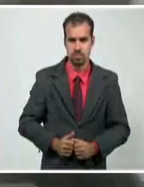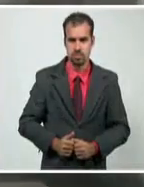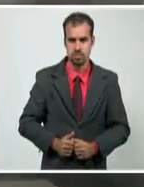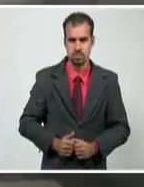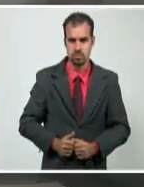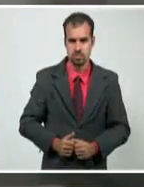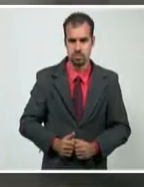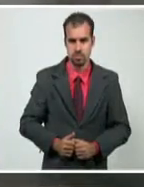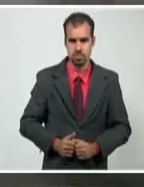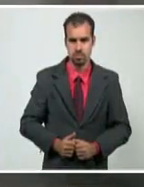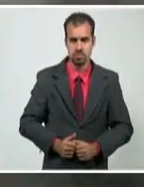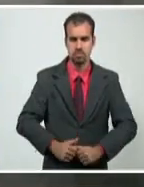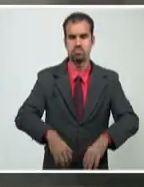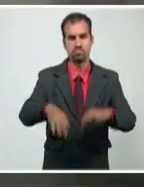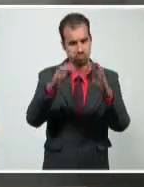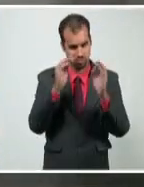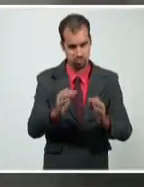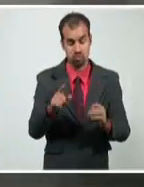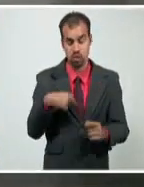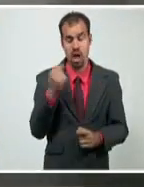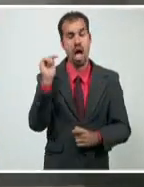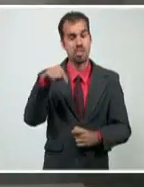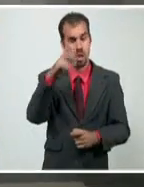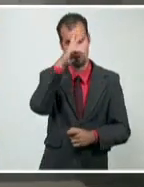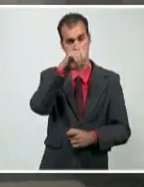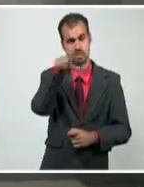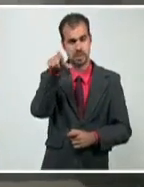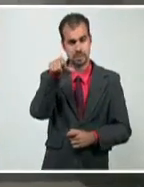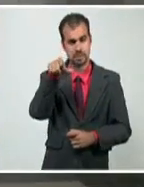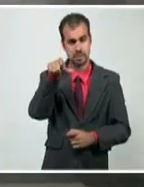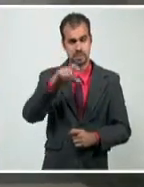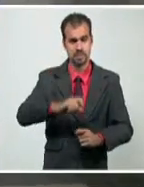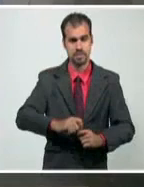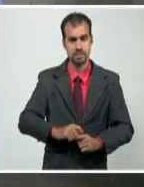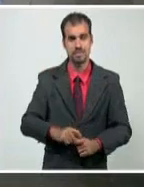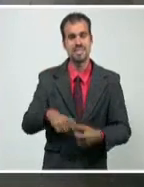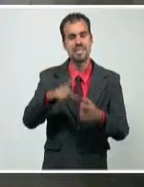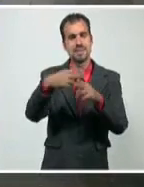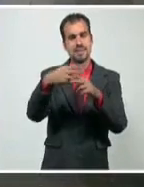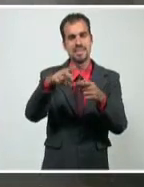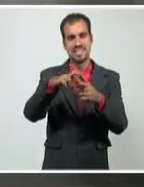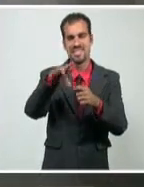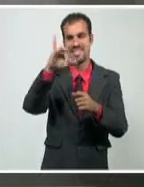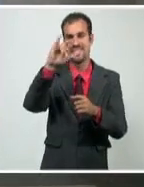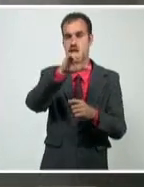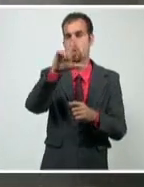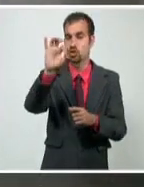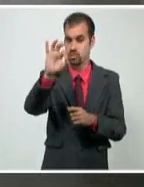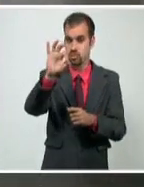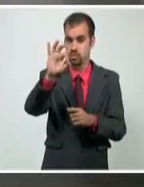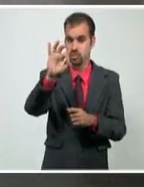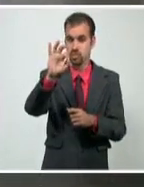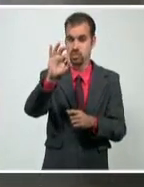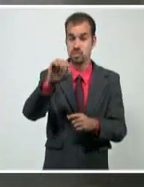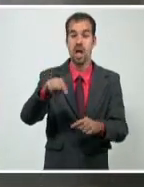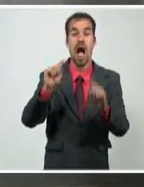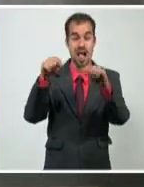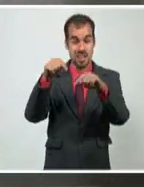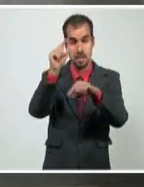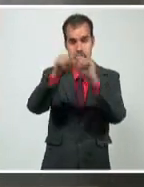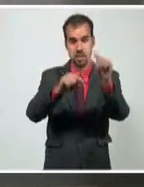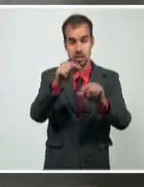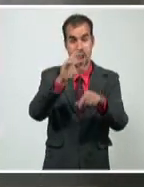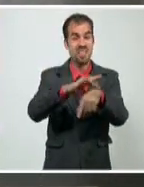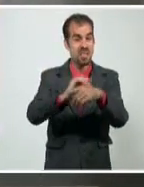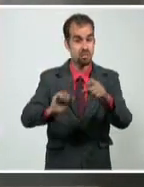Efectivamente, Humberto, nos encontramos en el hospital Dr. Ambrosio Grillo, donde se encuentran hospitalizados pacientes confirmados a la COVID-19